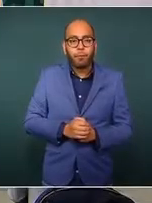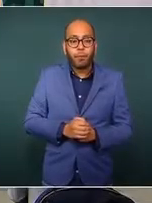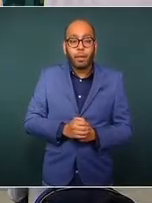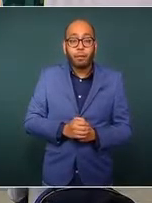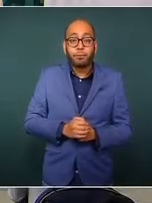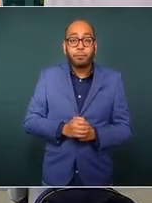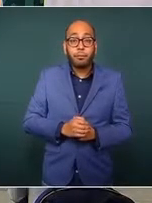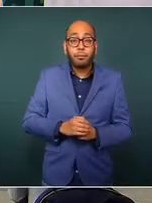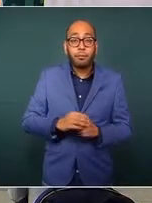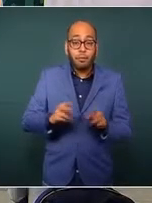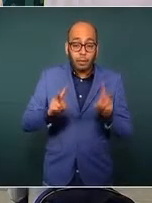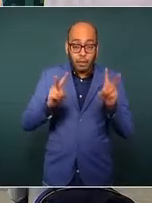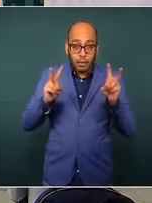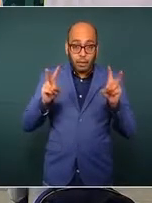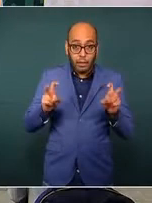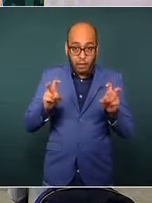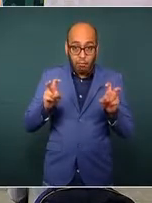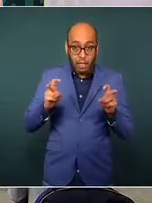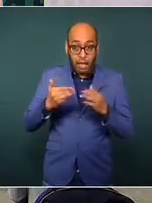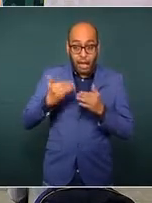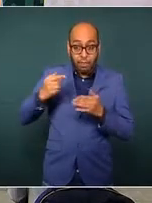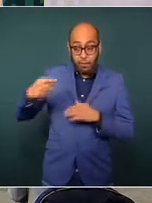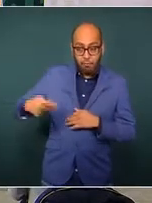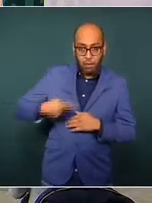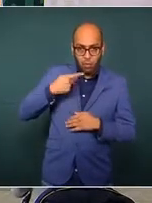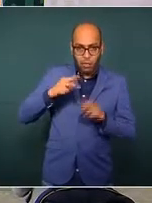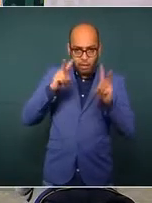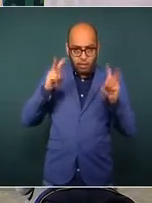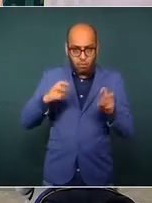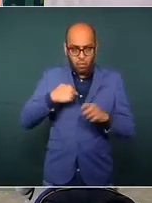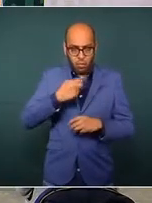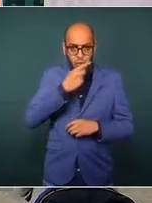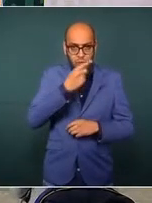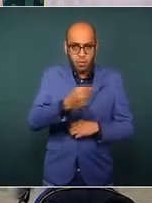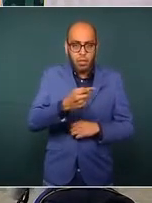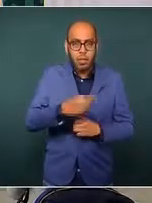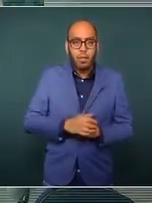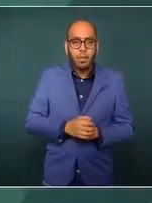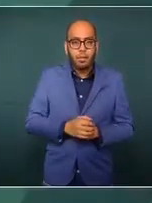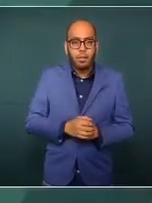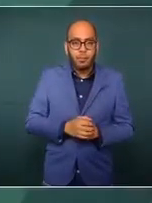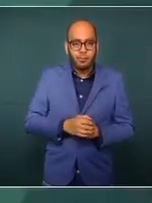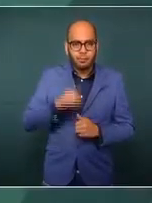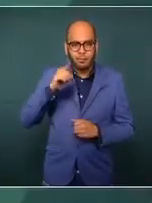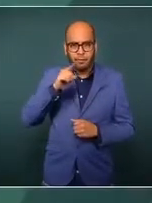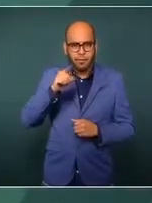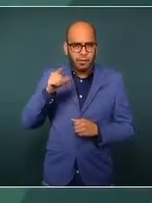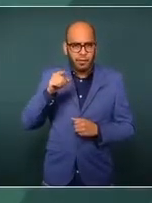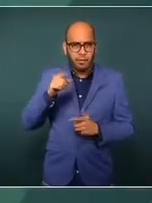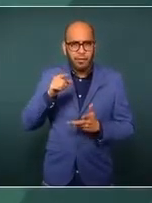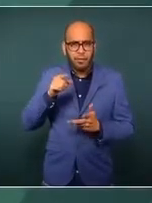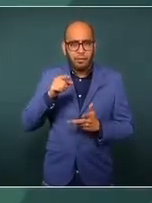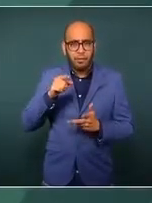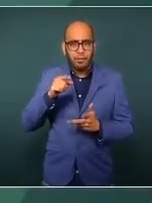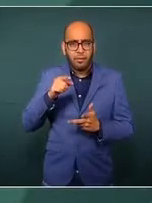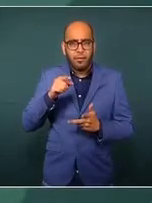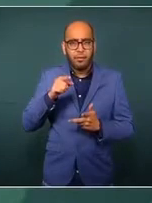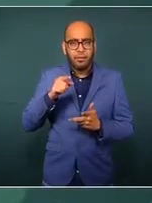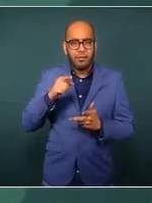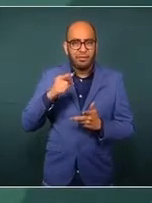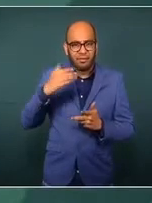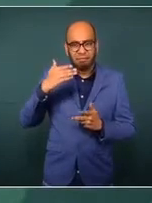de que ustedes lo pregunten se lo voy a decir el tema de la controversia interpuesta por